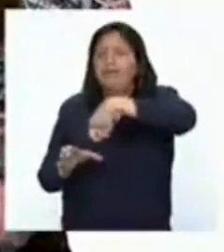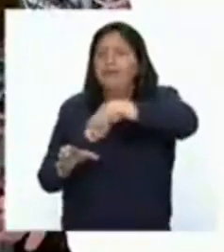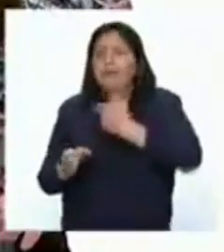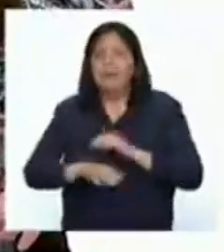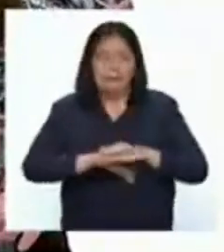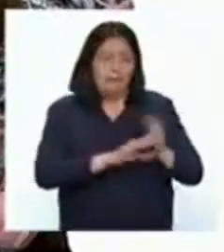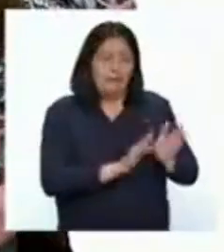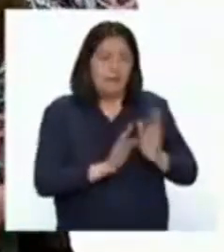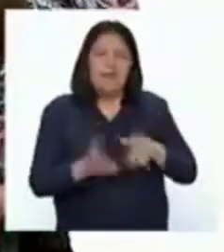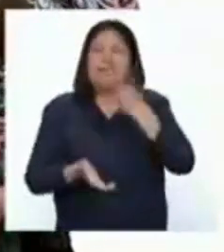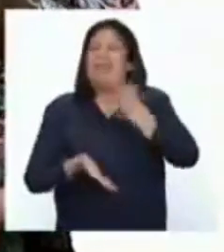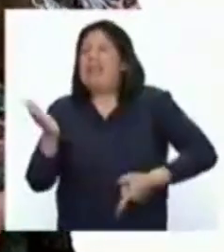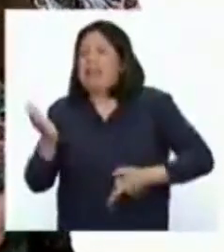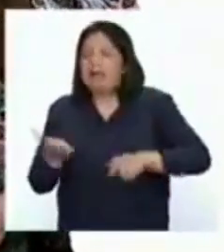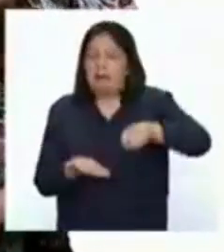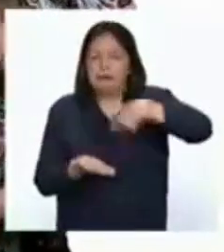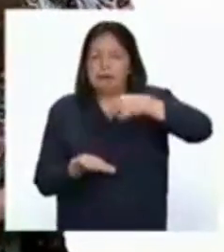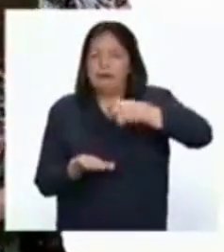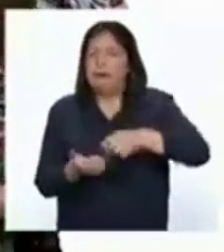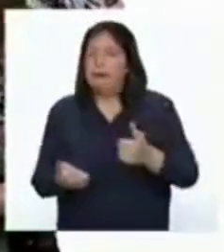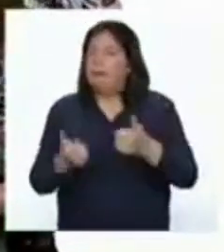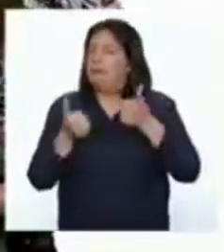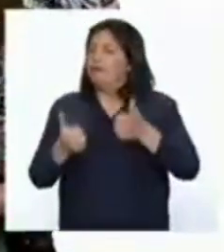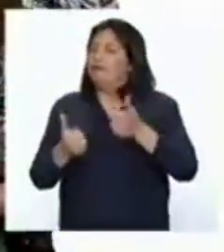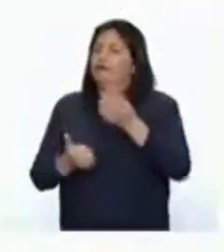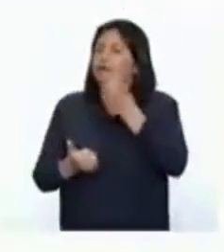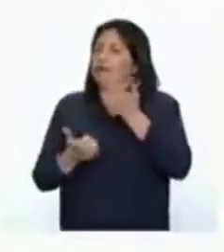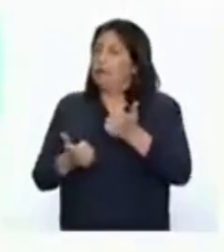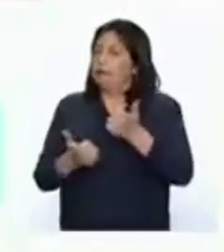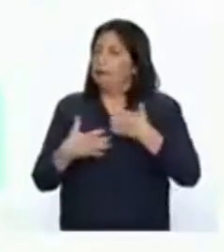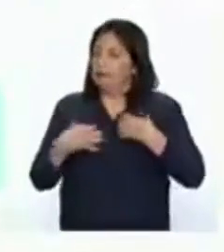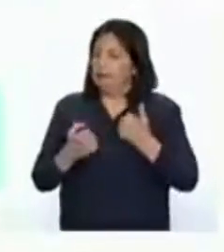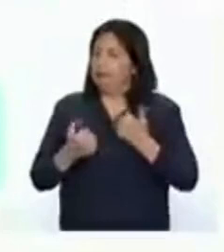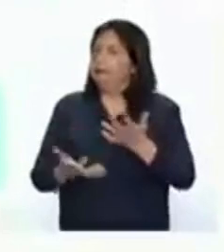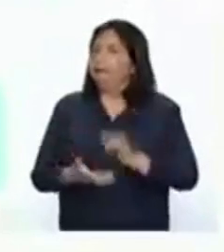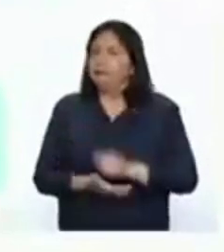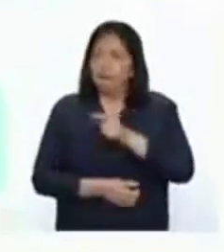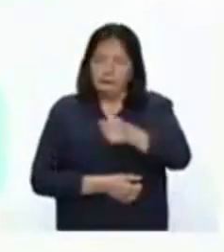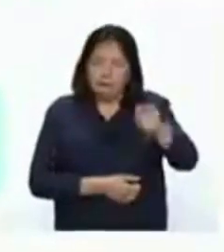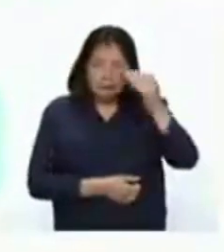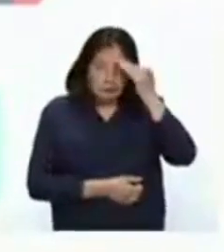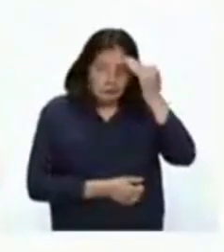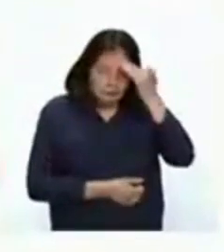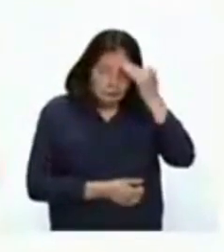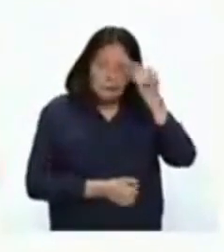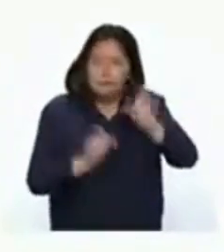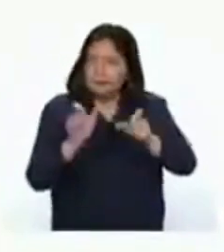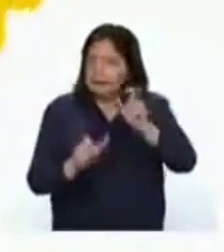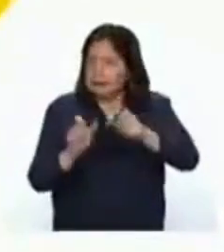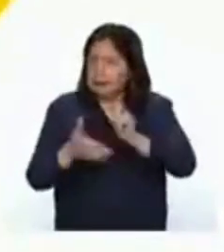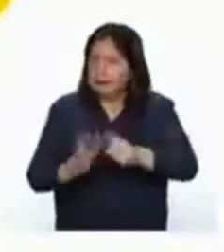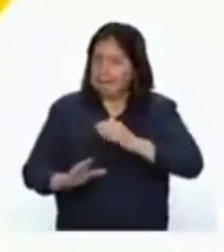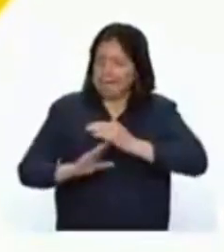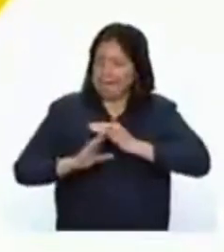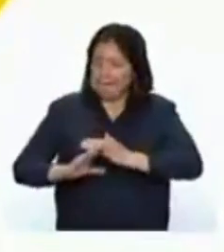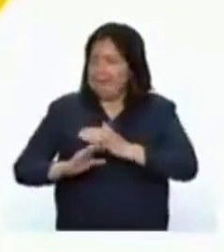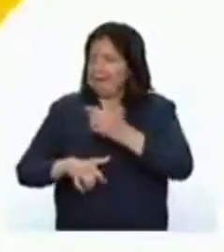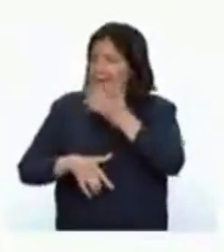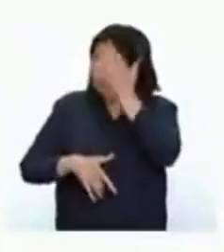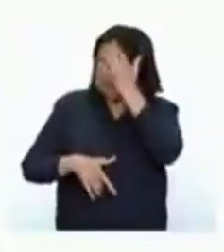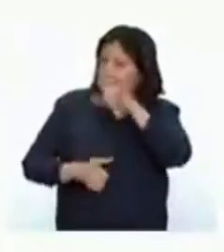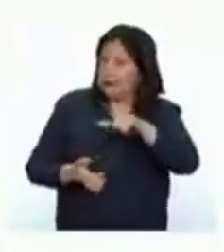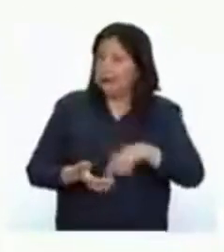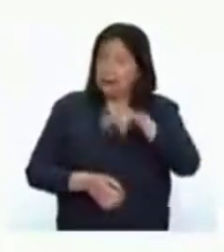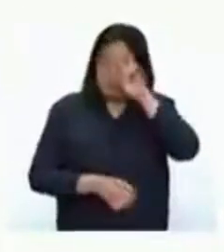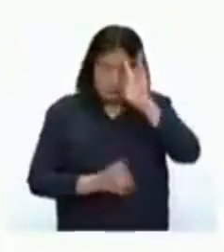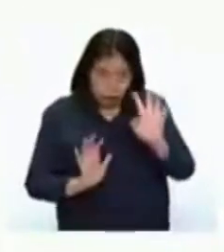planifican qué plato comer para tener una dieta saludable. ¿Sabían que hay personas que se dedican a combatir estos problemas en el